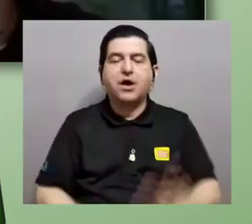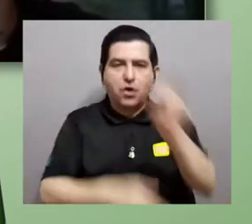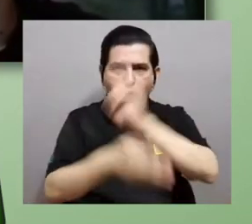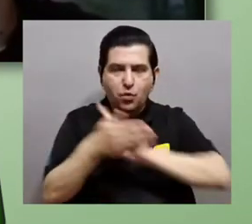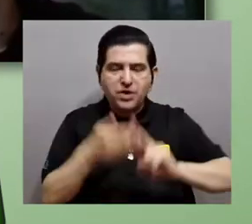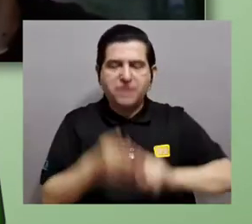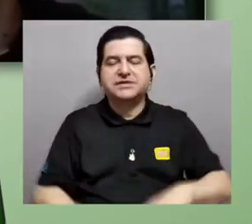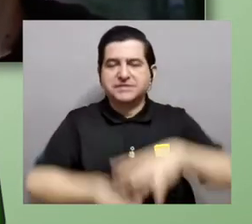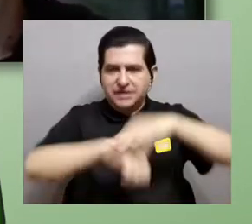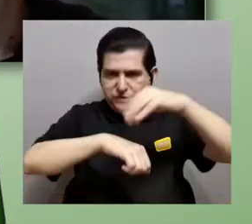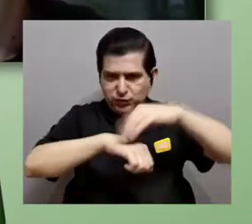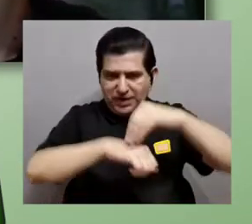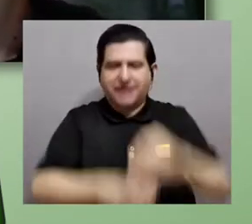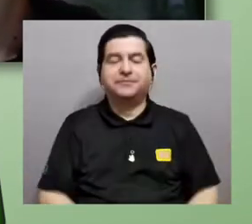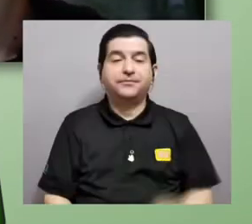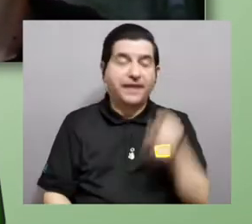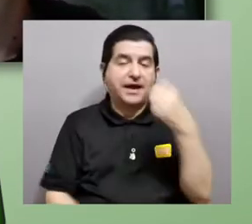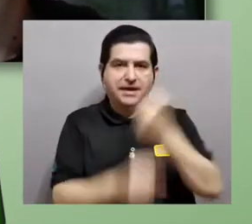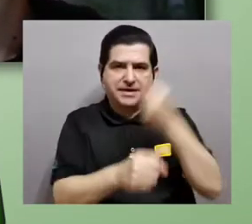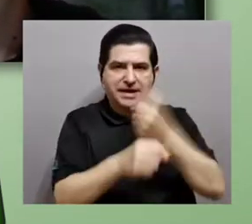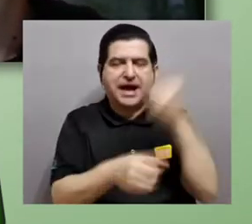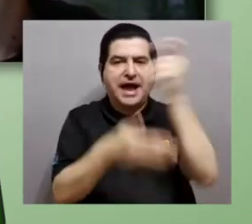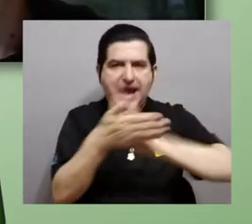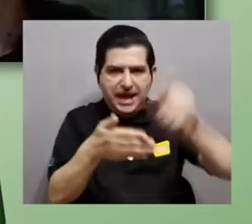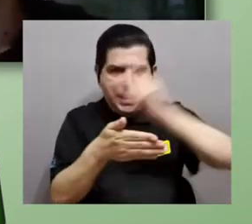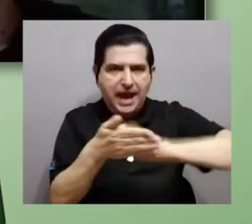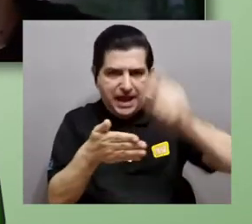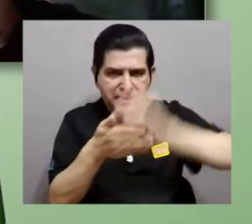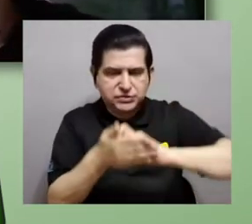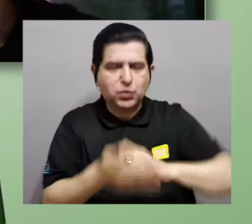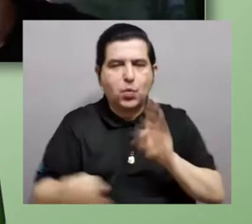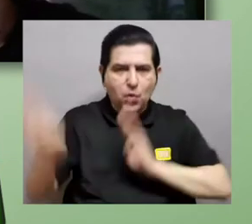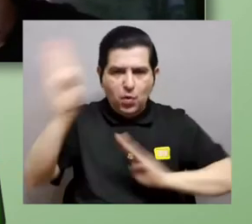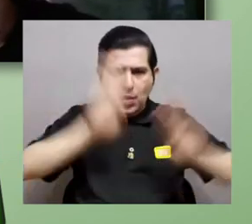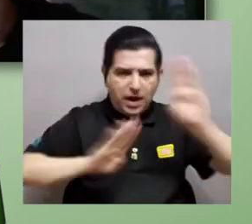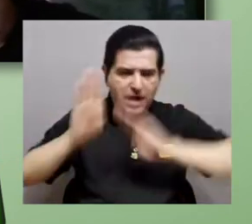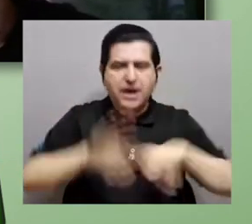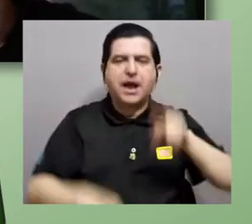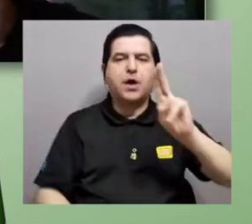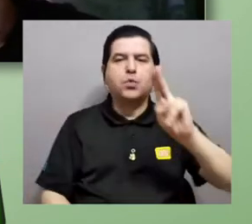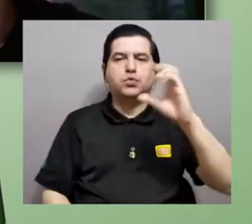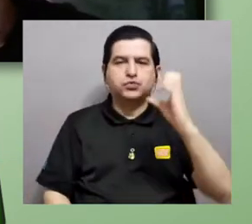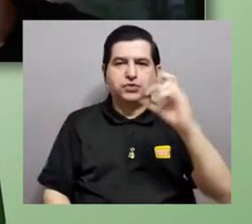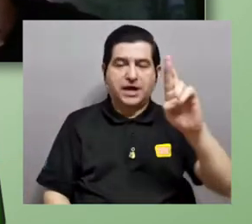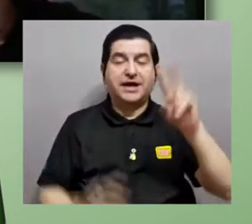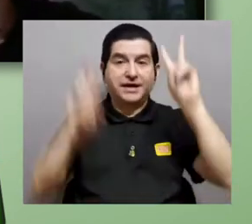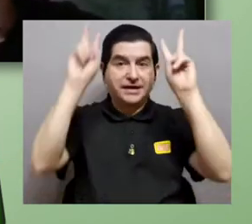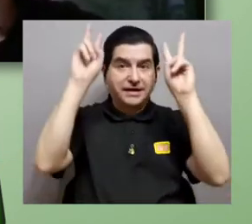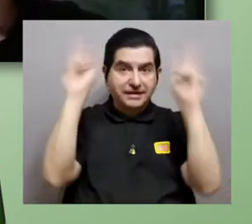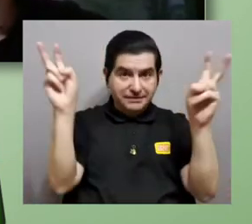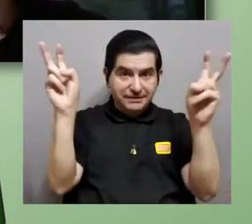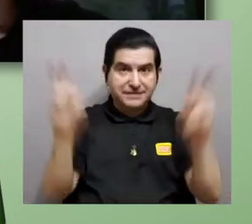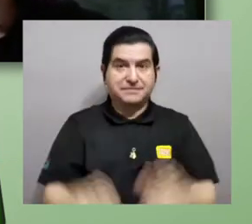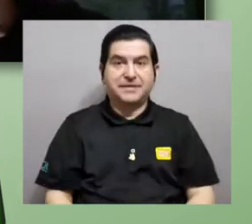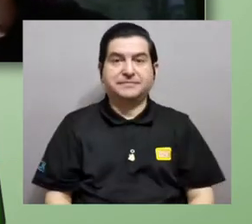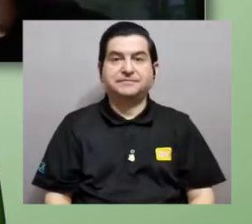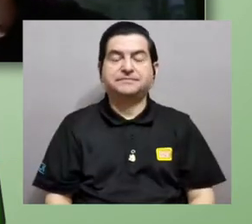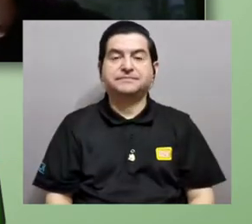Suecia. Ella labora para la escuela, o en la Escuela de Biología de la Universidad de Costa Rica. Y el tema, como les comentaba, es